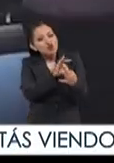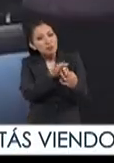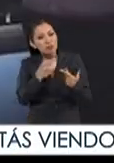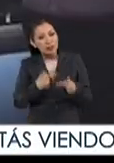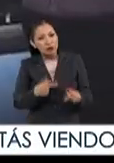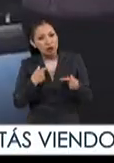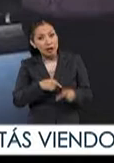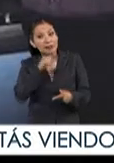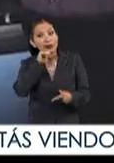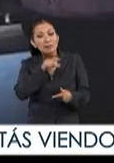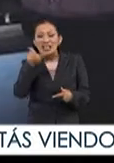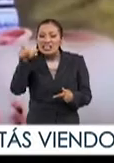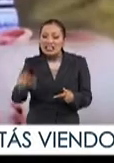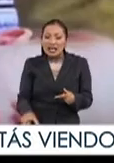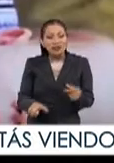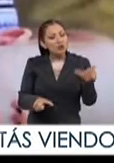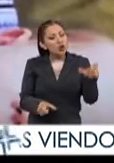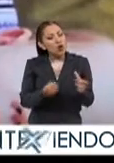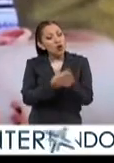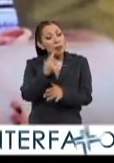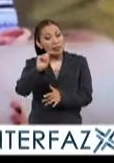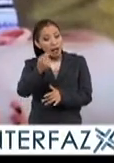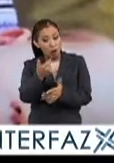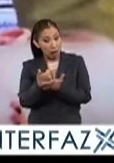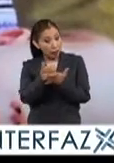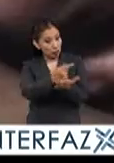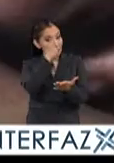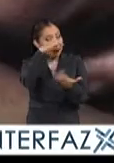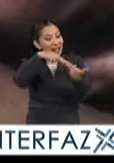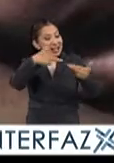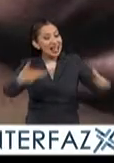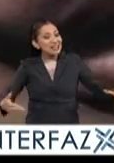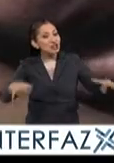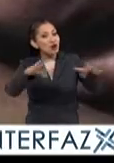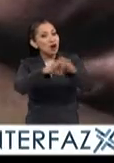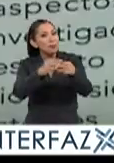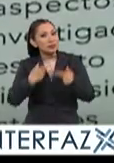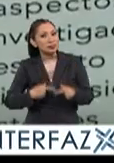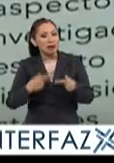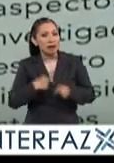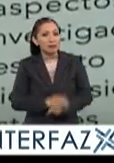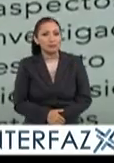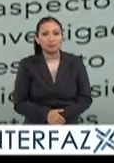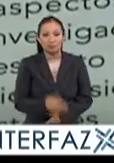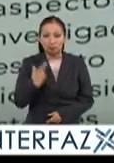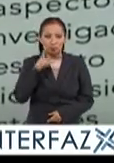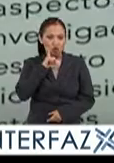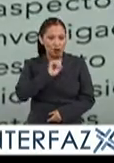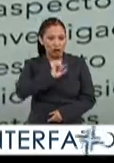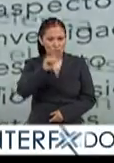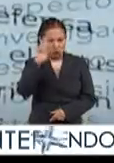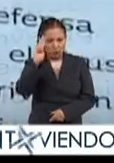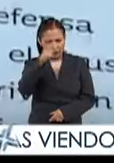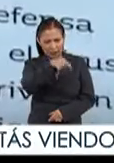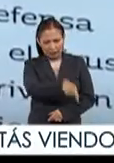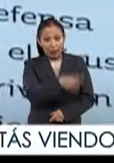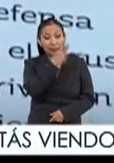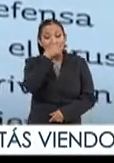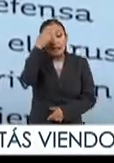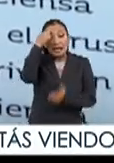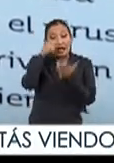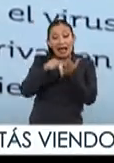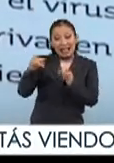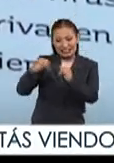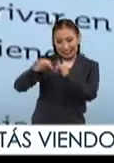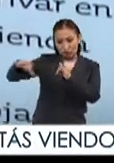incluso del papel de las nuevas tecnologías en las relaciones interpersonales. La especialista universitaria considera